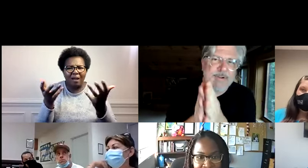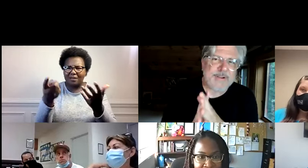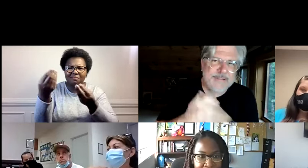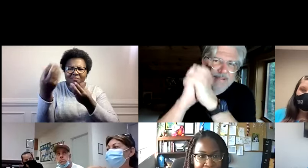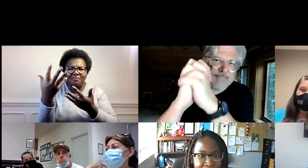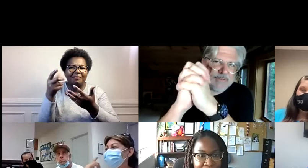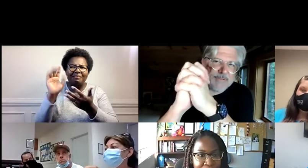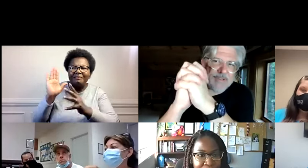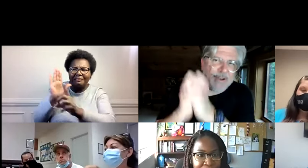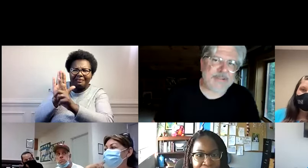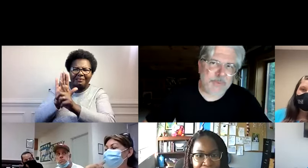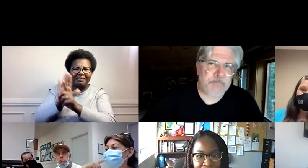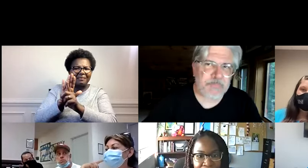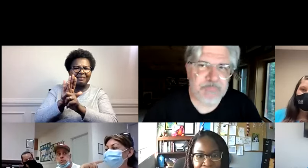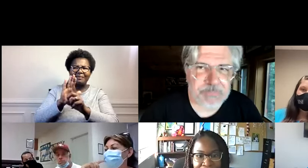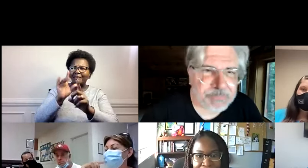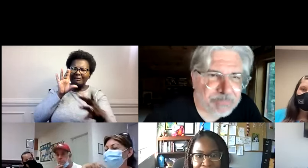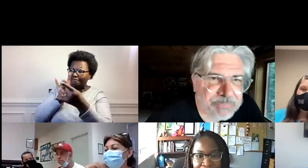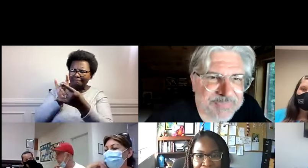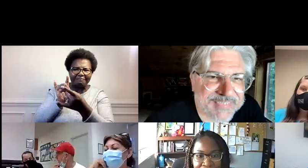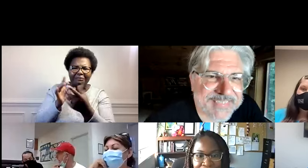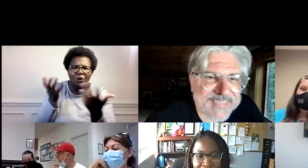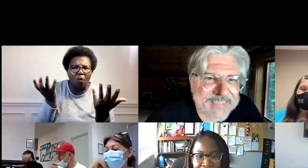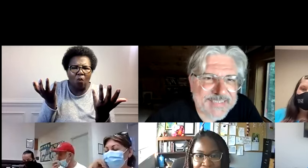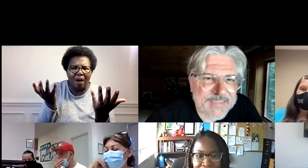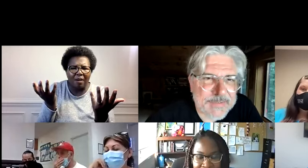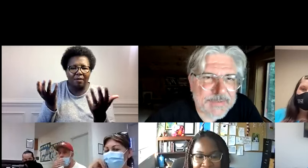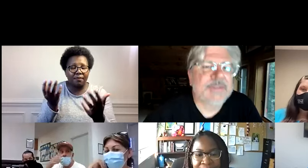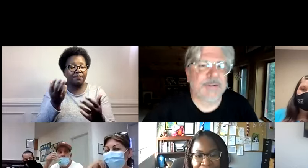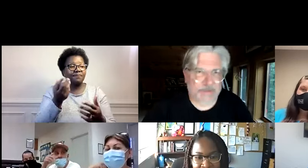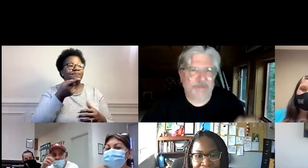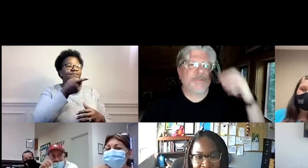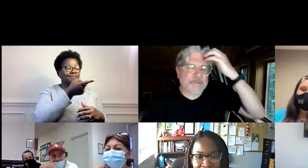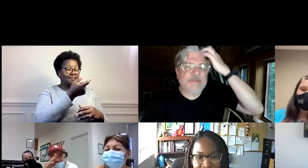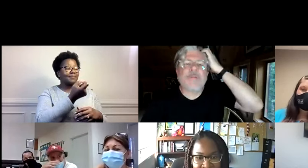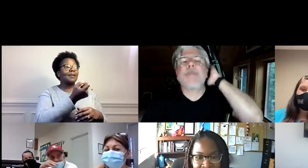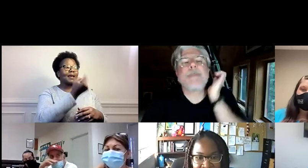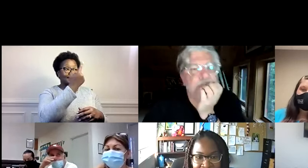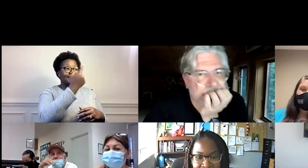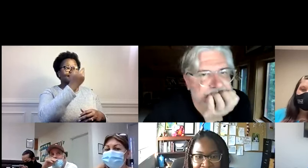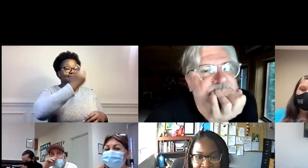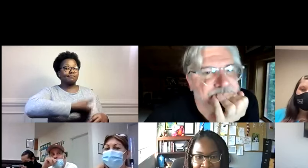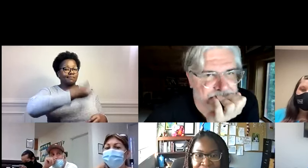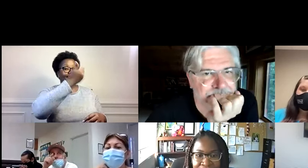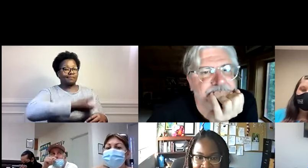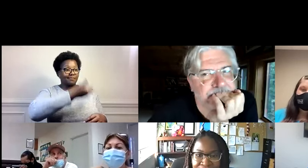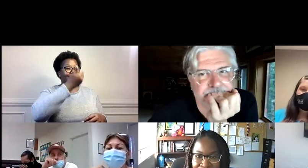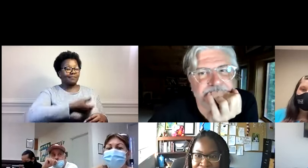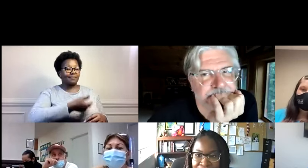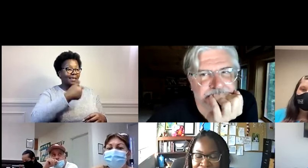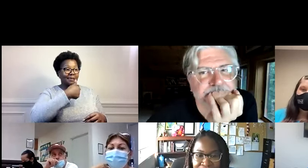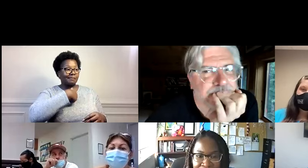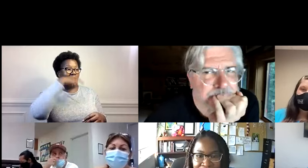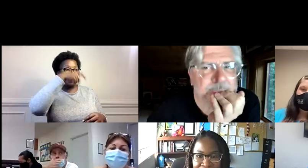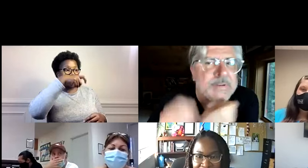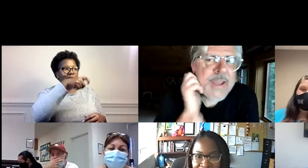O la manera de que se lleve su personalidad. ¿Qué de ella es lo que te hace que lleves bien? Bueno, ella